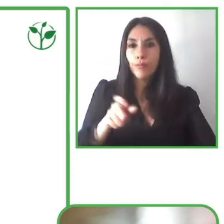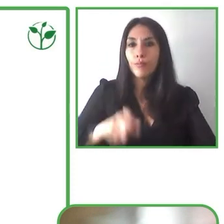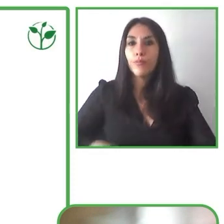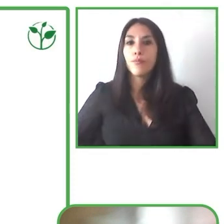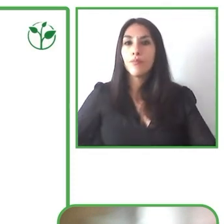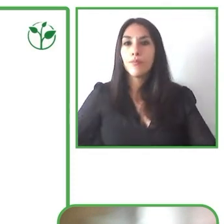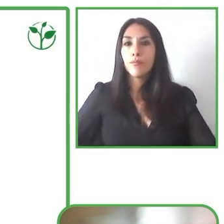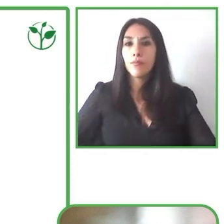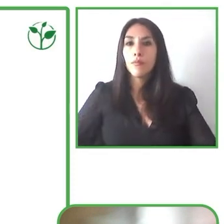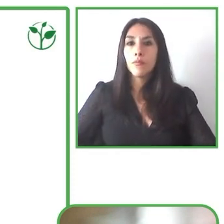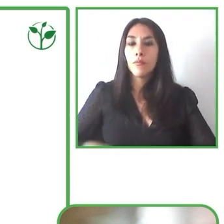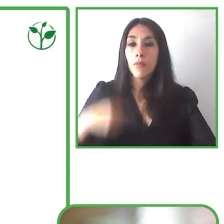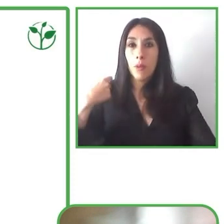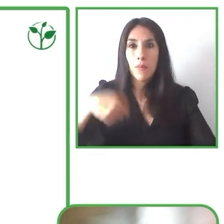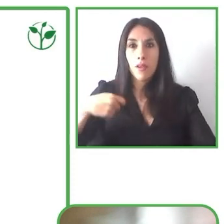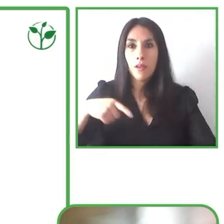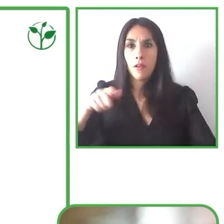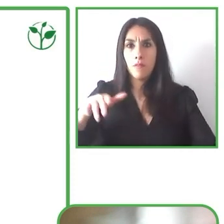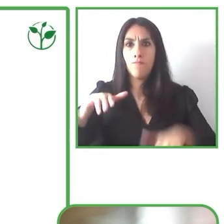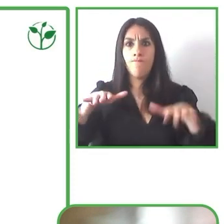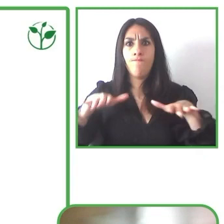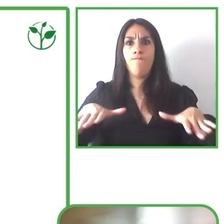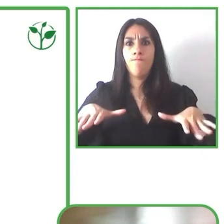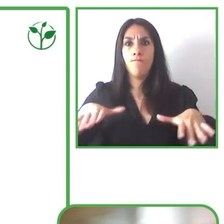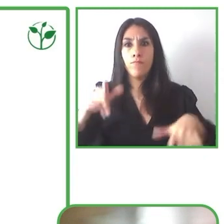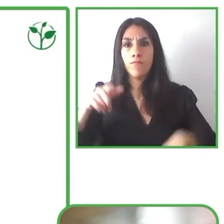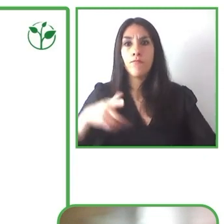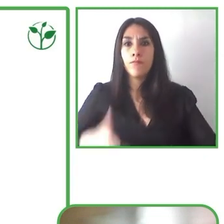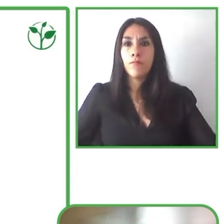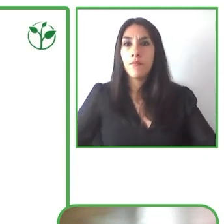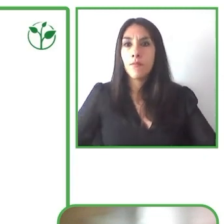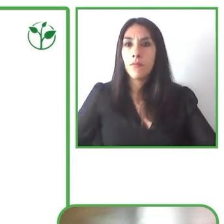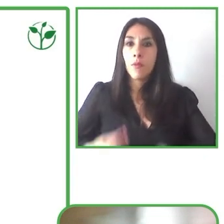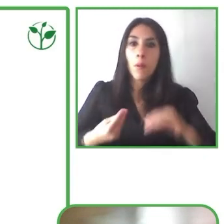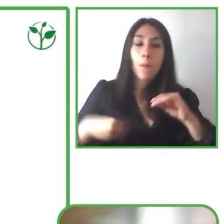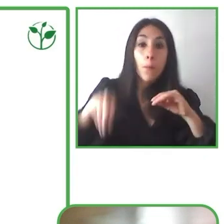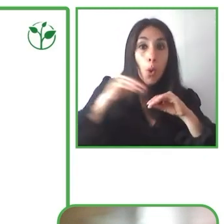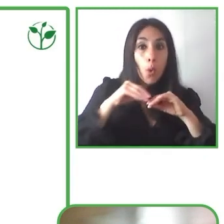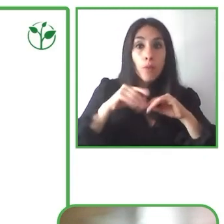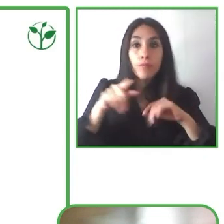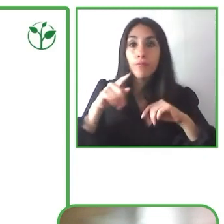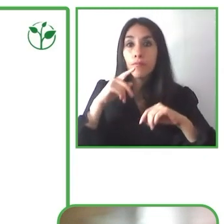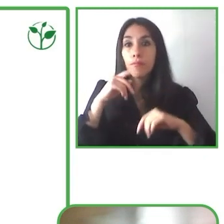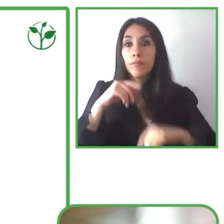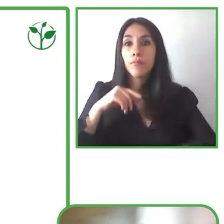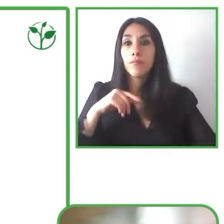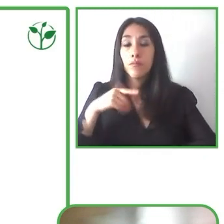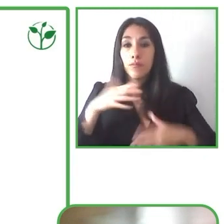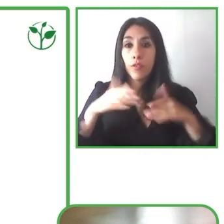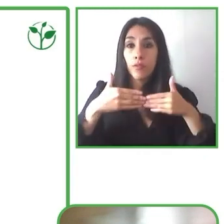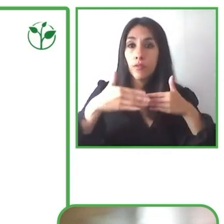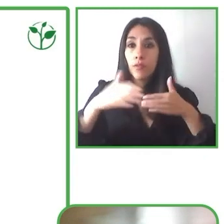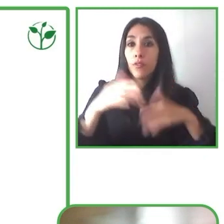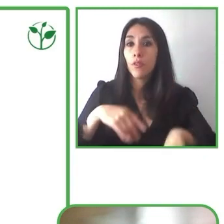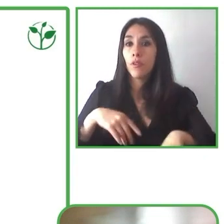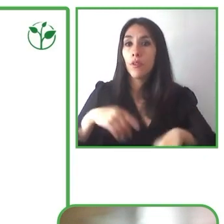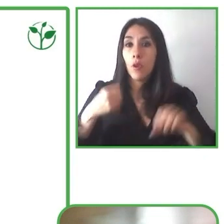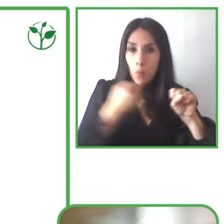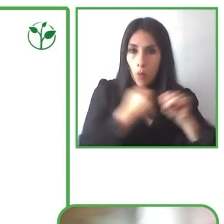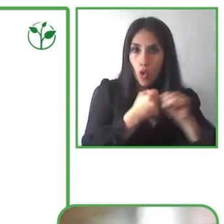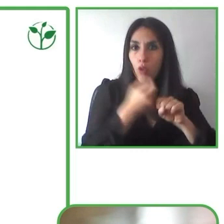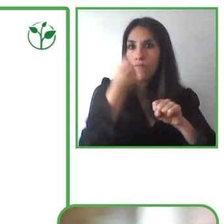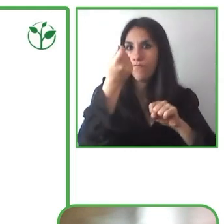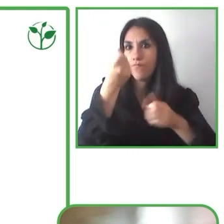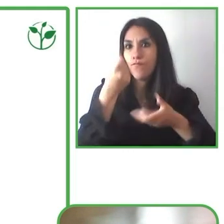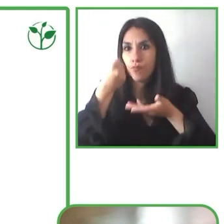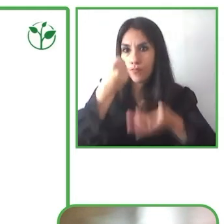y vamos a llegar más lejos. Y por supuesto, el apoyo económico sí, muy importante, pero si entidades que no tienen nada que ver